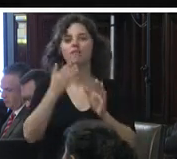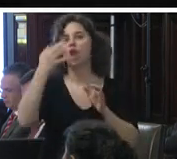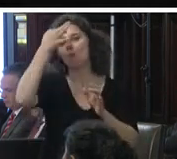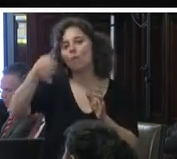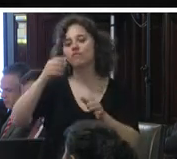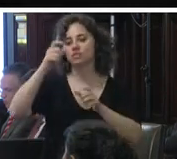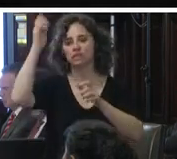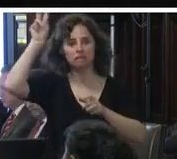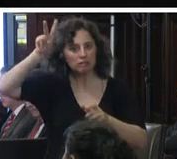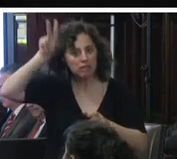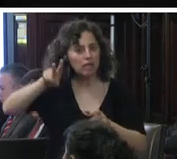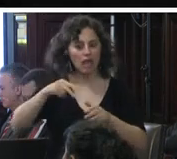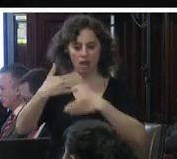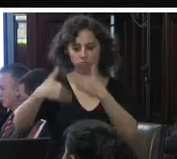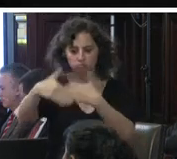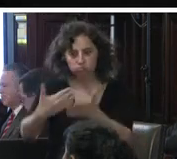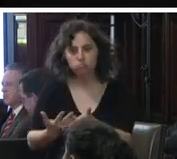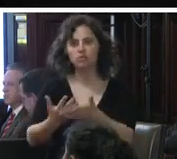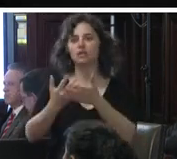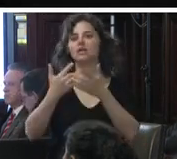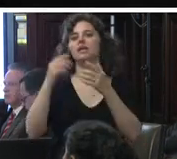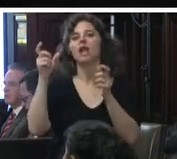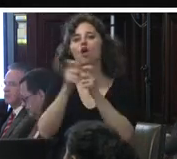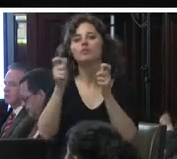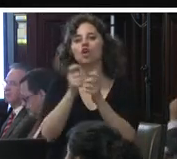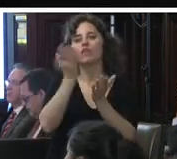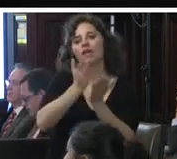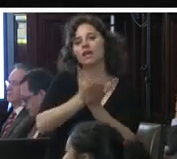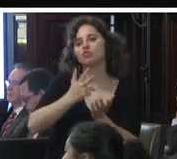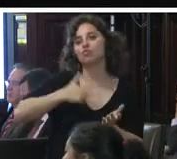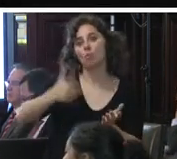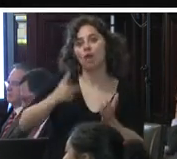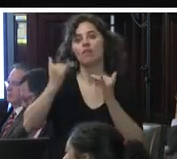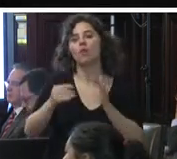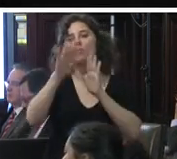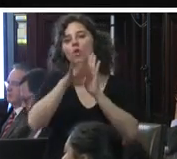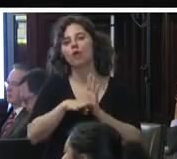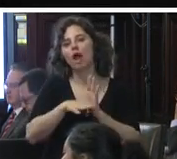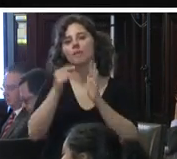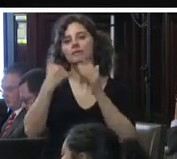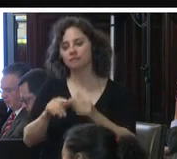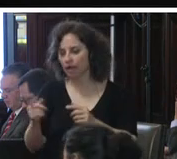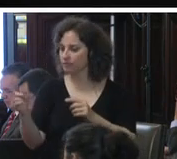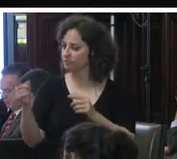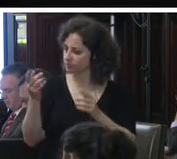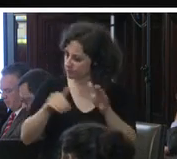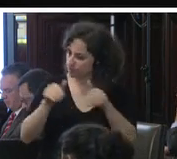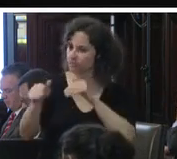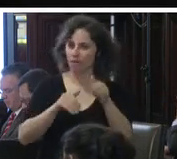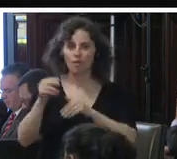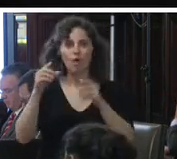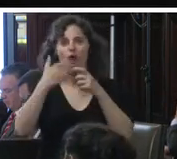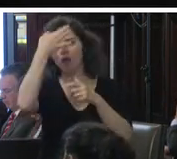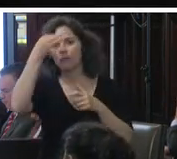Indígenas el Inali y la Comisión Nacional de Derechos Humanos tiene un programa que están visitando precisamente a la población